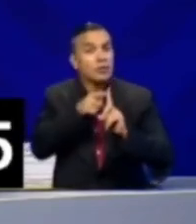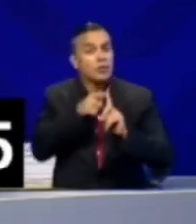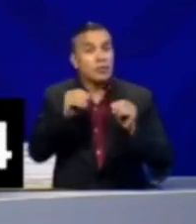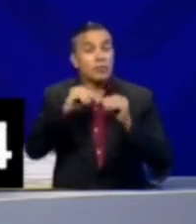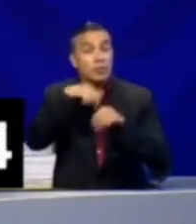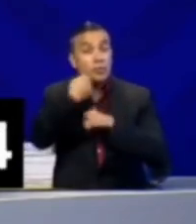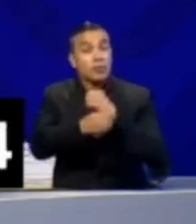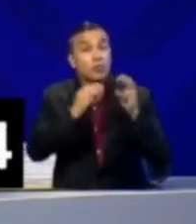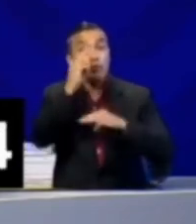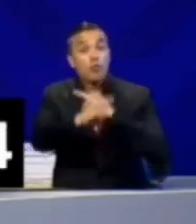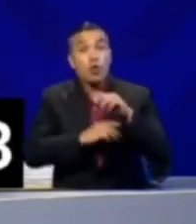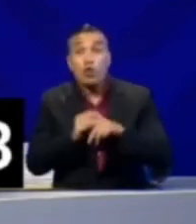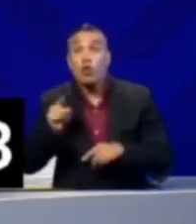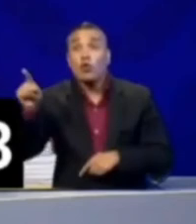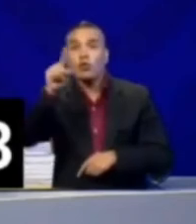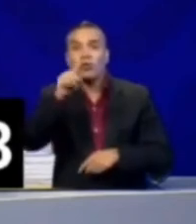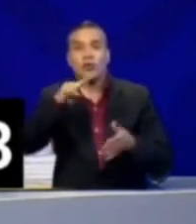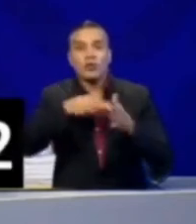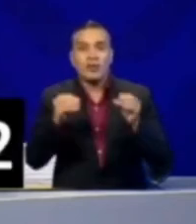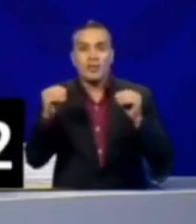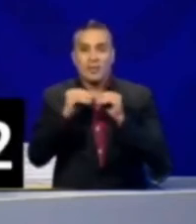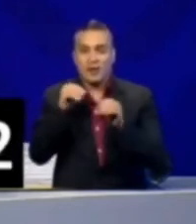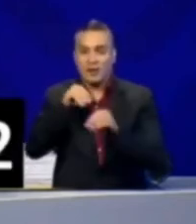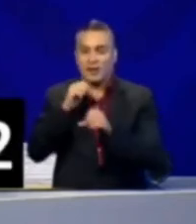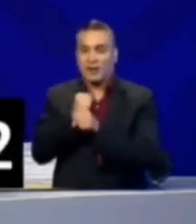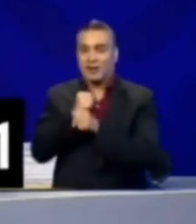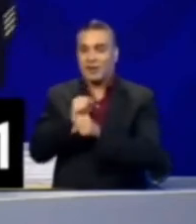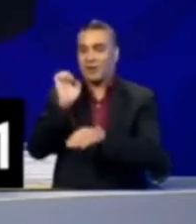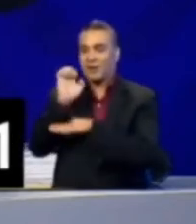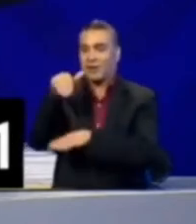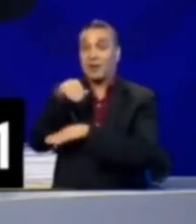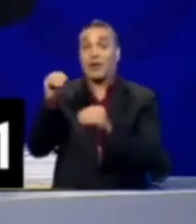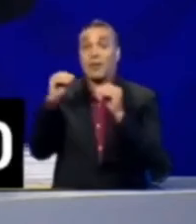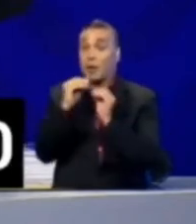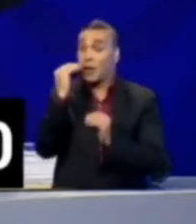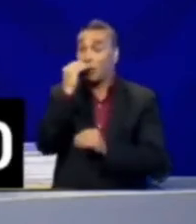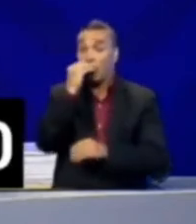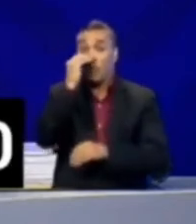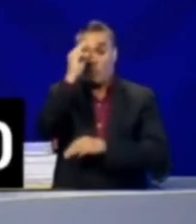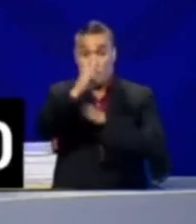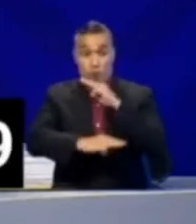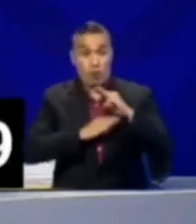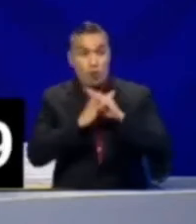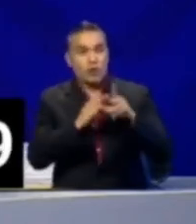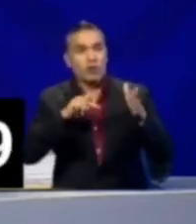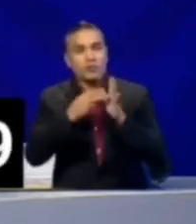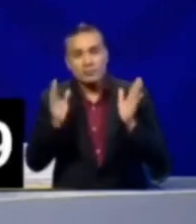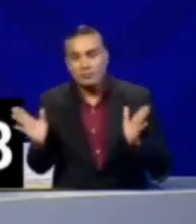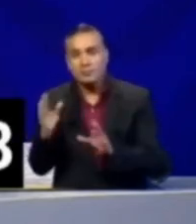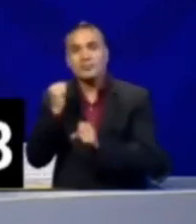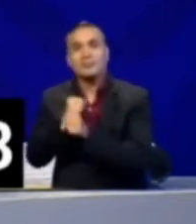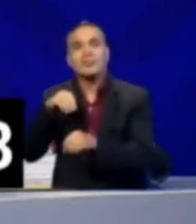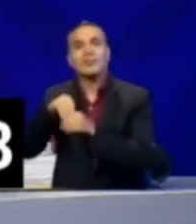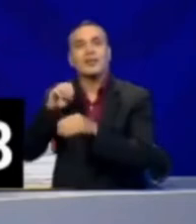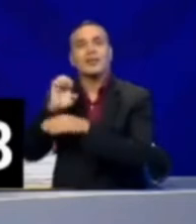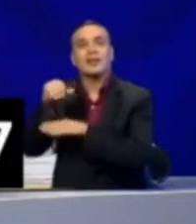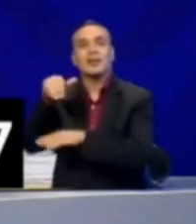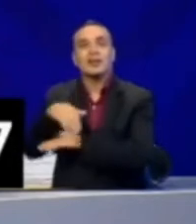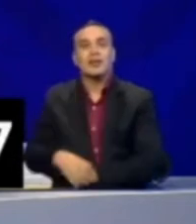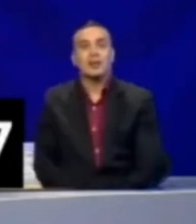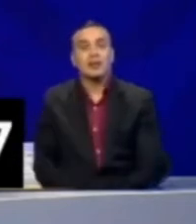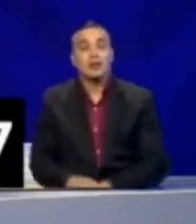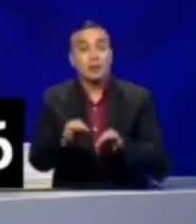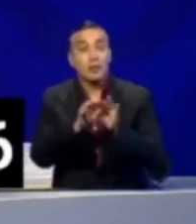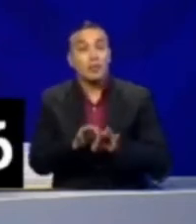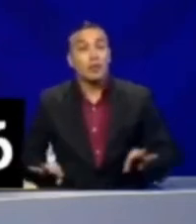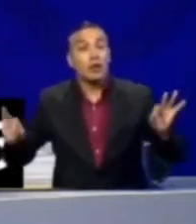banano en el mundo es más empleo en el Ecuador. Más flores en el mundo es más empleo en el Ecuador. Y tenemos